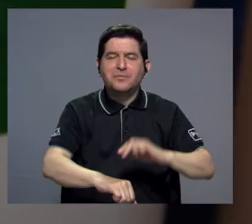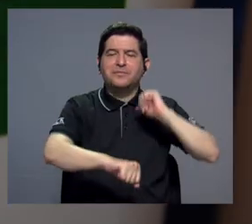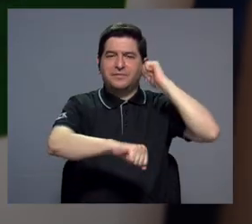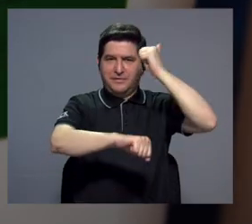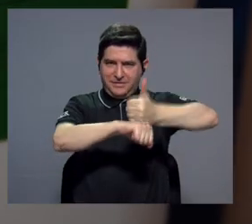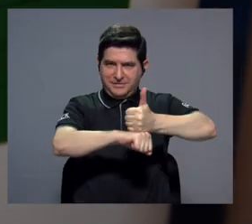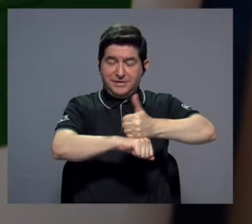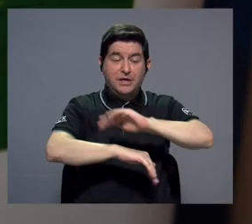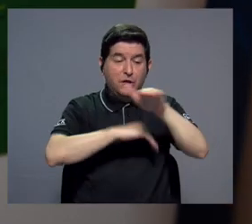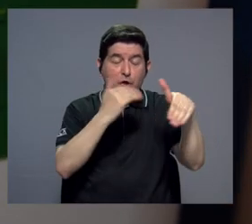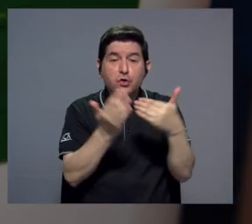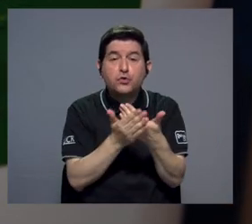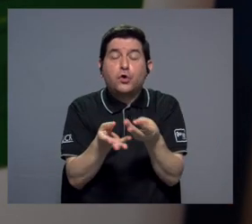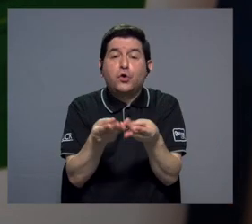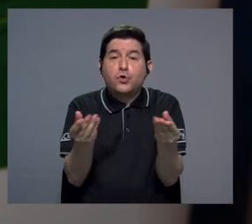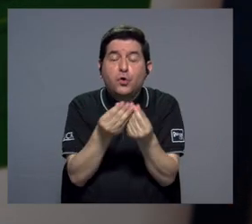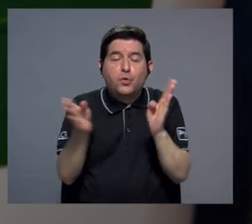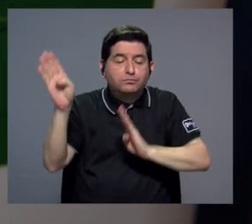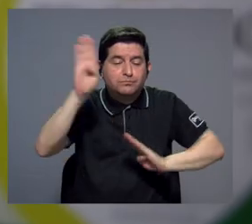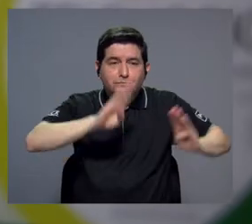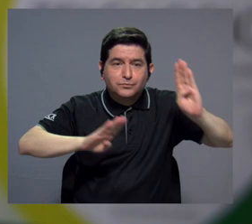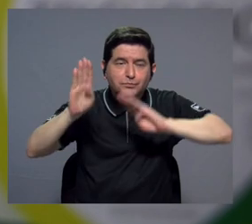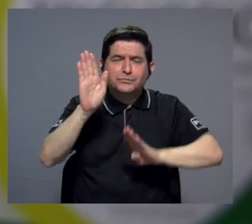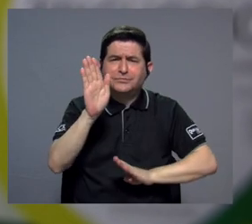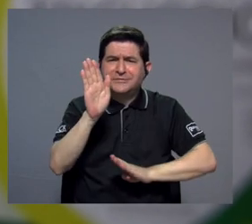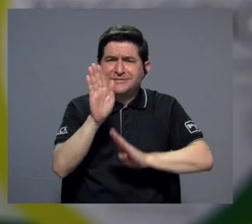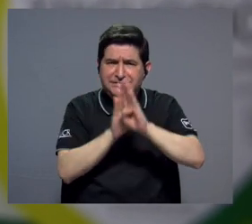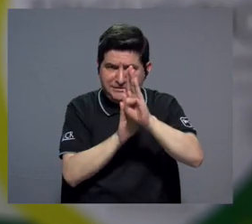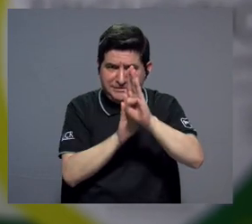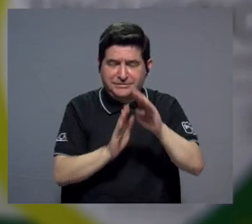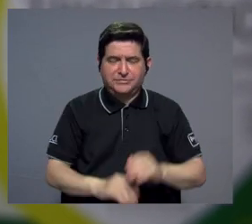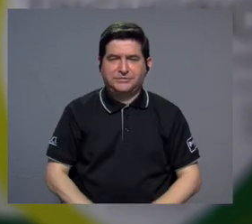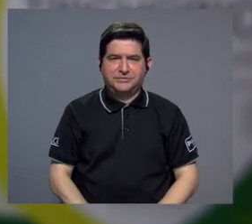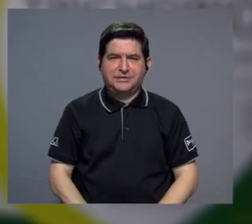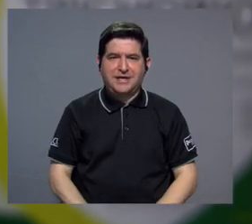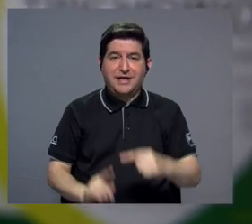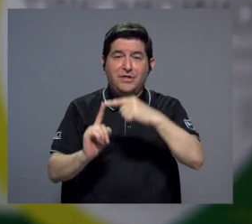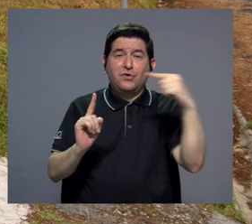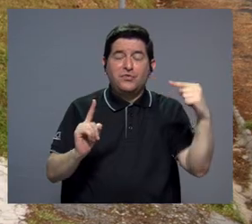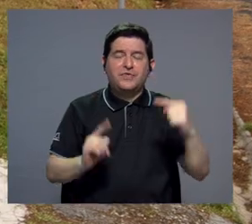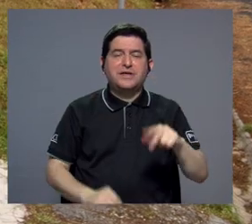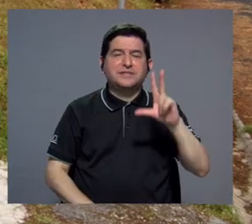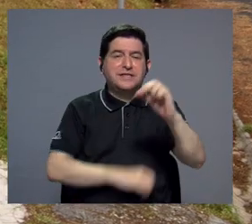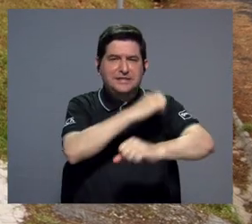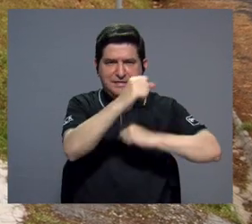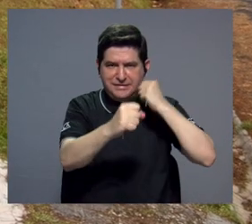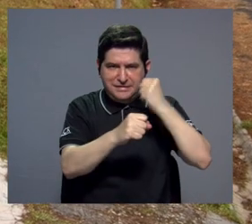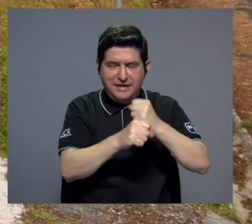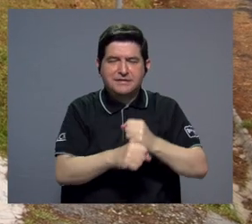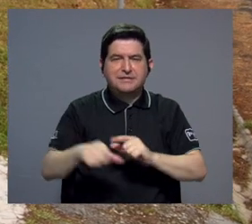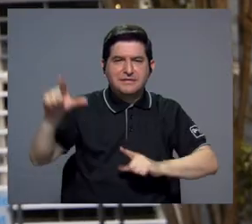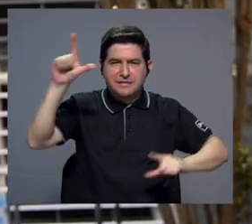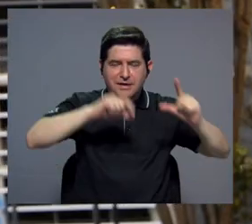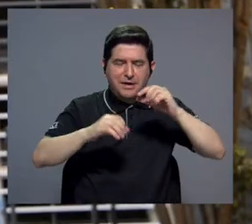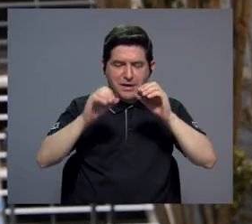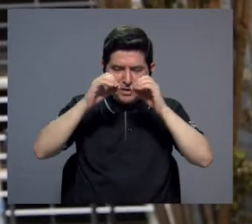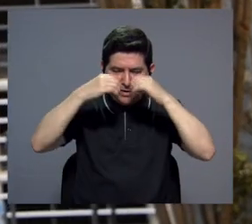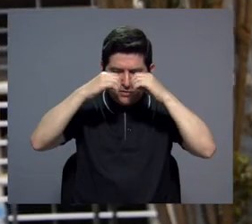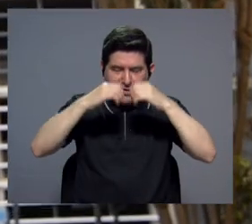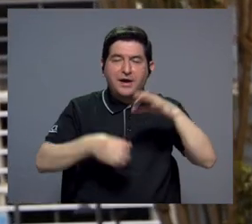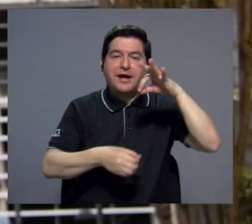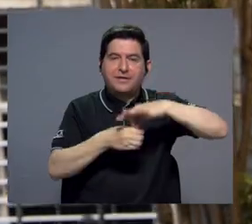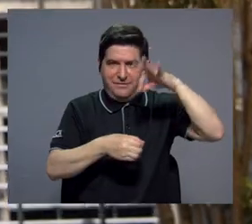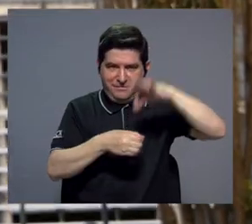para determinar a todos aquellos productos biológicos desarrollados desde hace 30 años en el